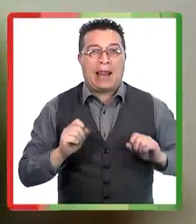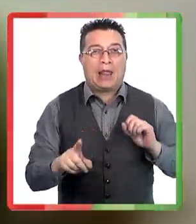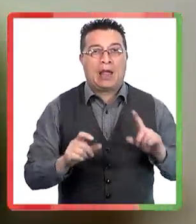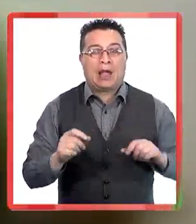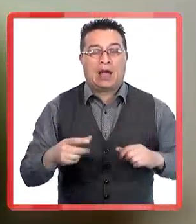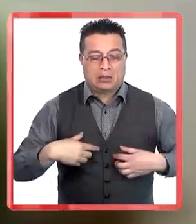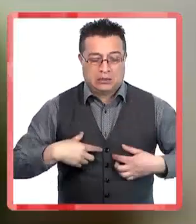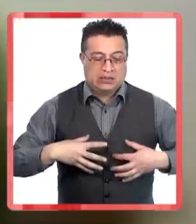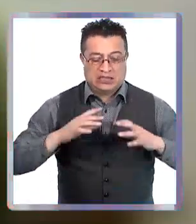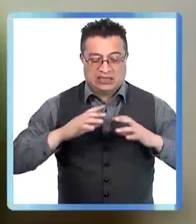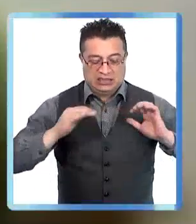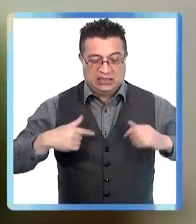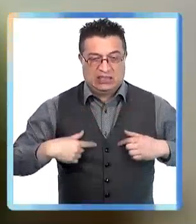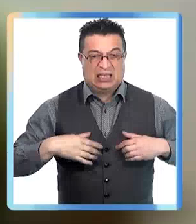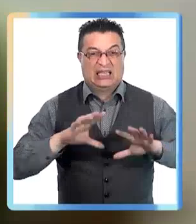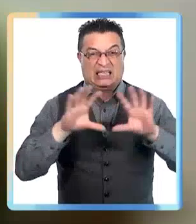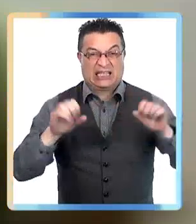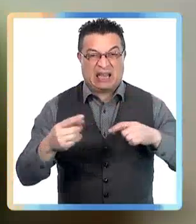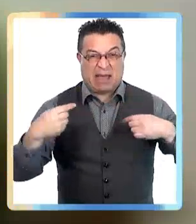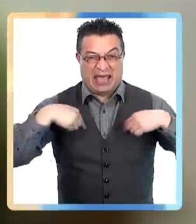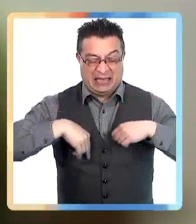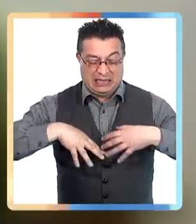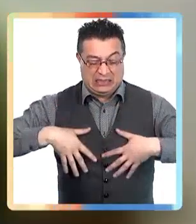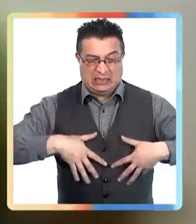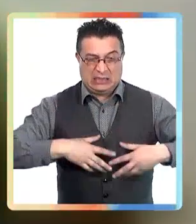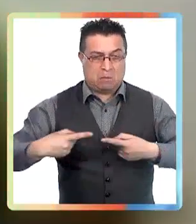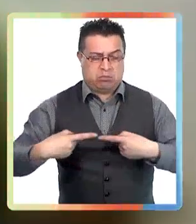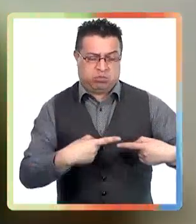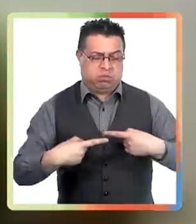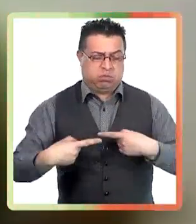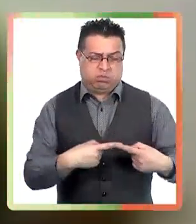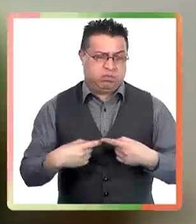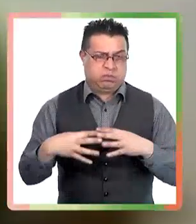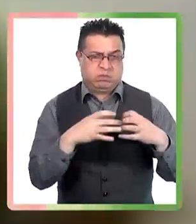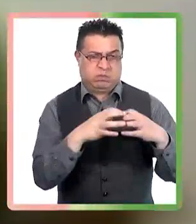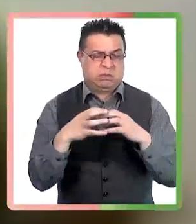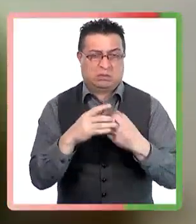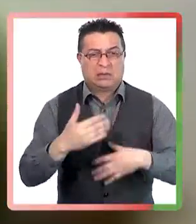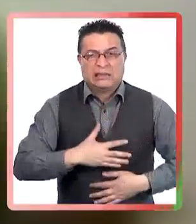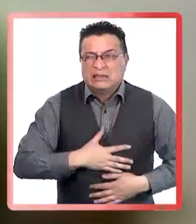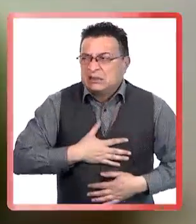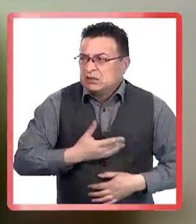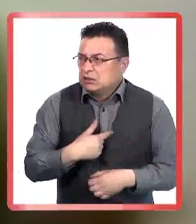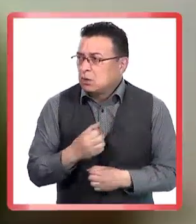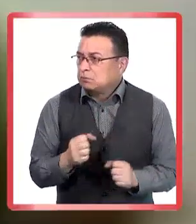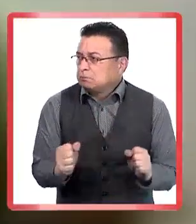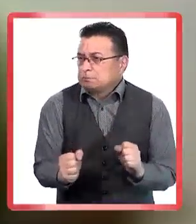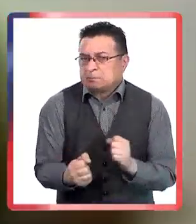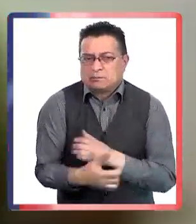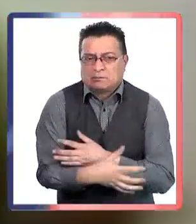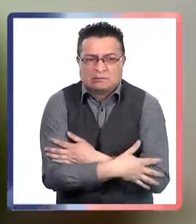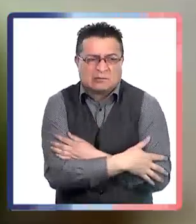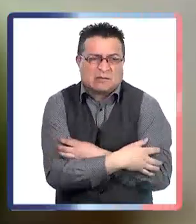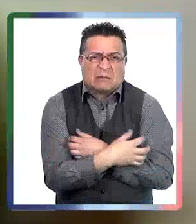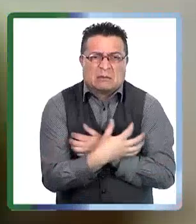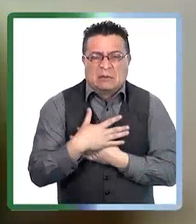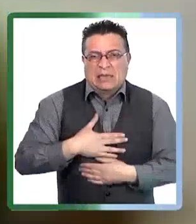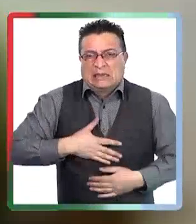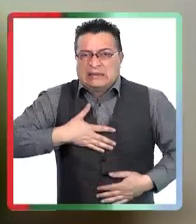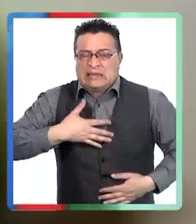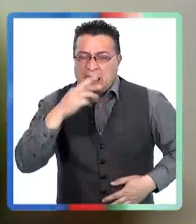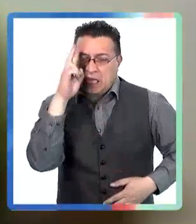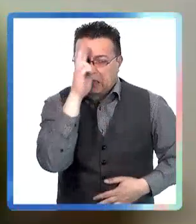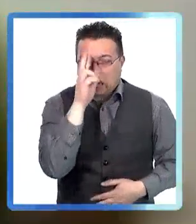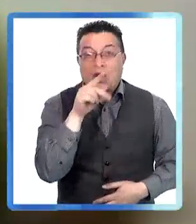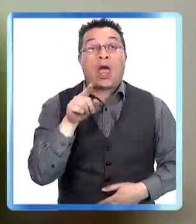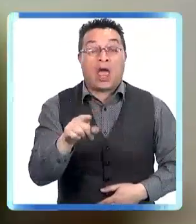sistema está como peleando con el virus, enfrentándose. Y sentimos esta sensación como de frío, como que me siento rara.